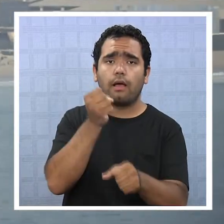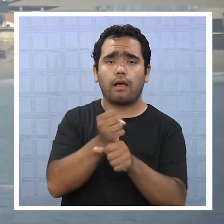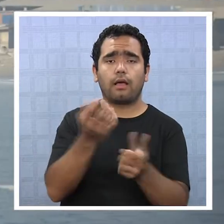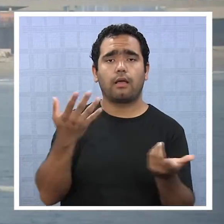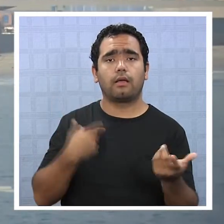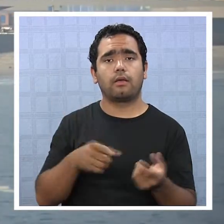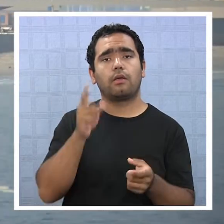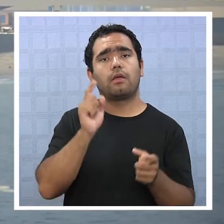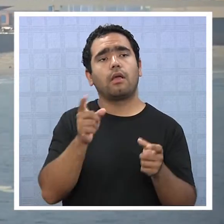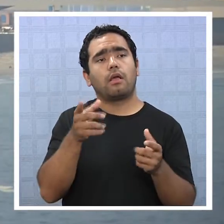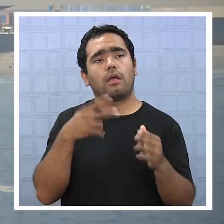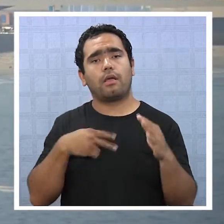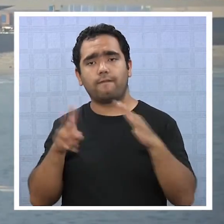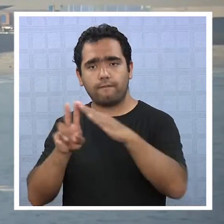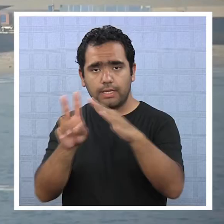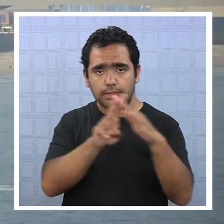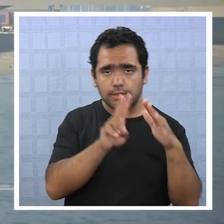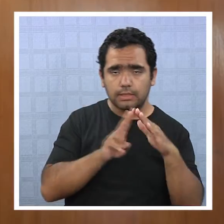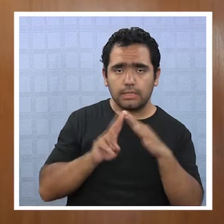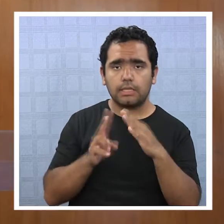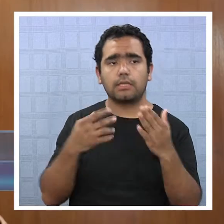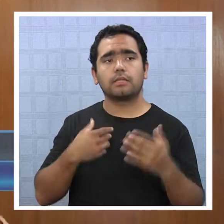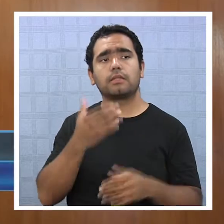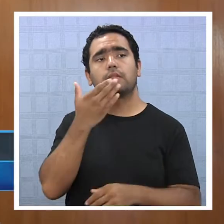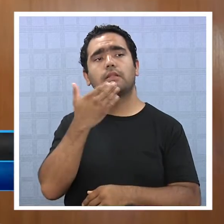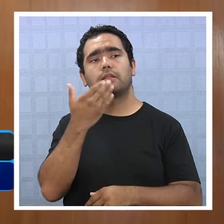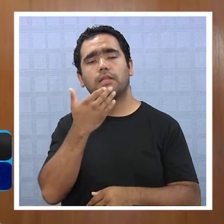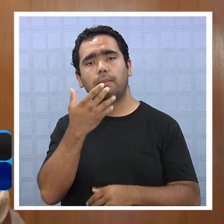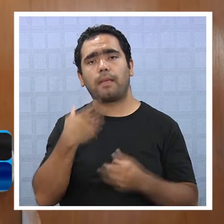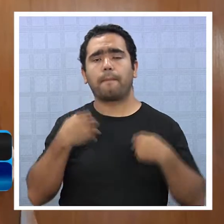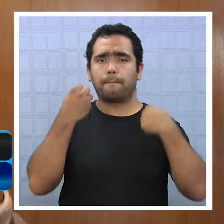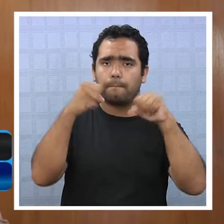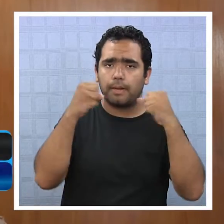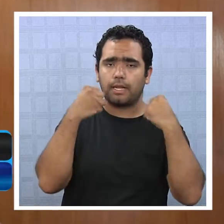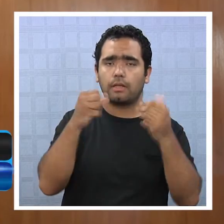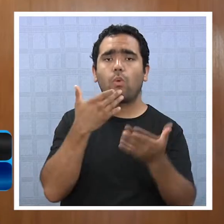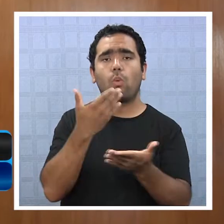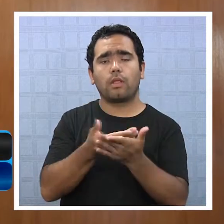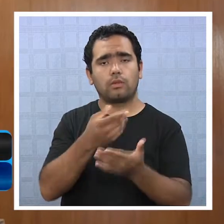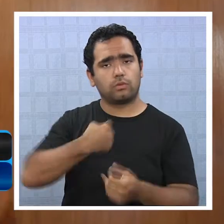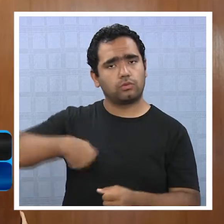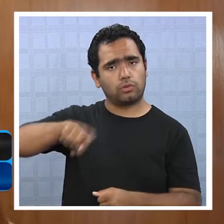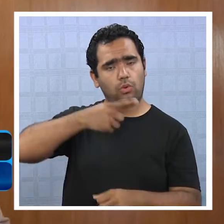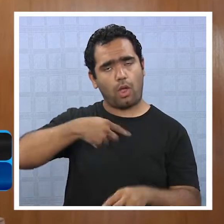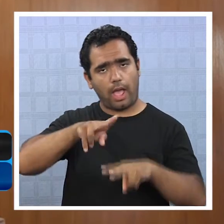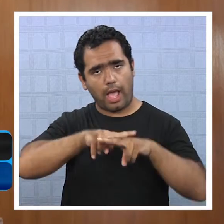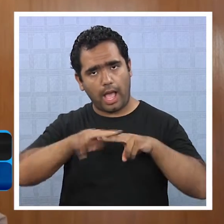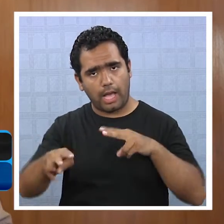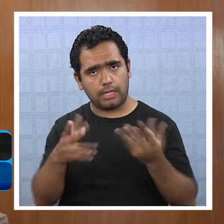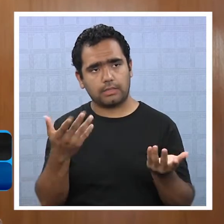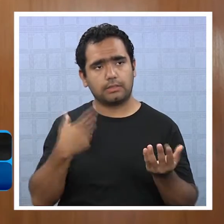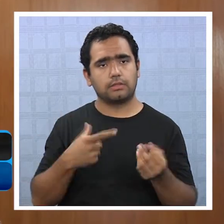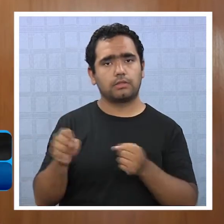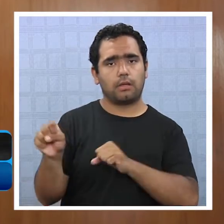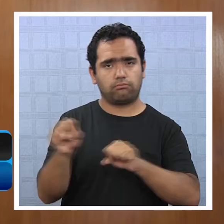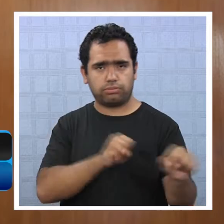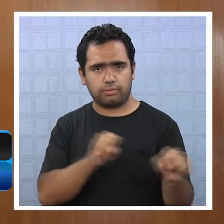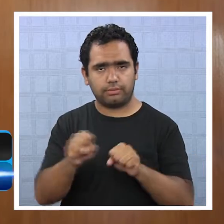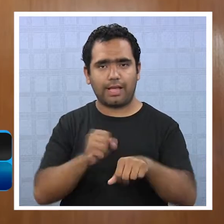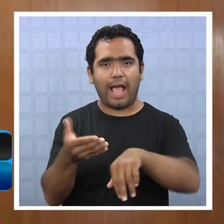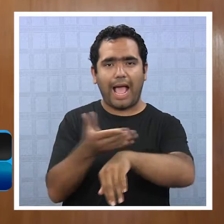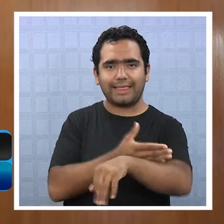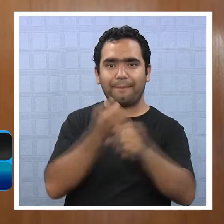ciudadanía, a través de las juntas de vecinos, y sobre todo, en forma muy práctica, cuando hemos hecho los